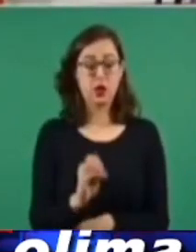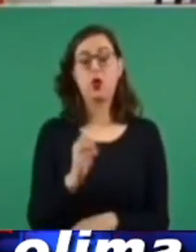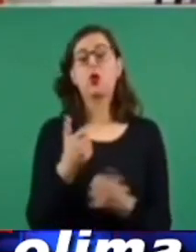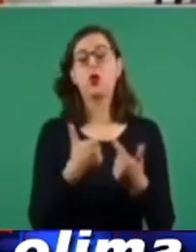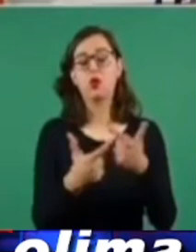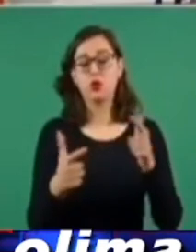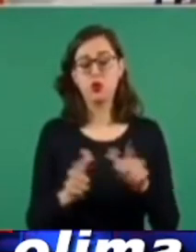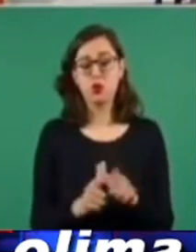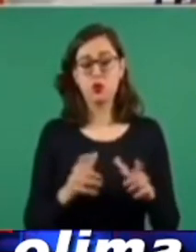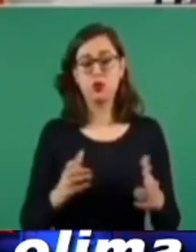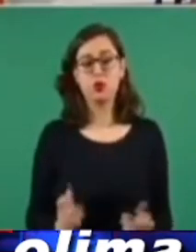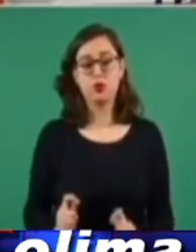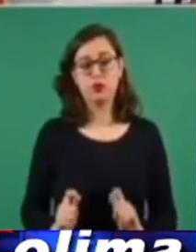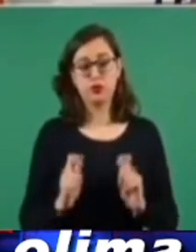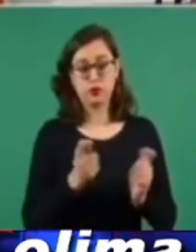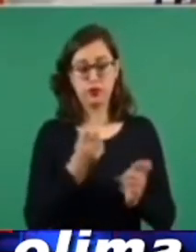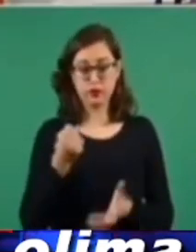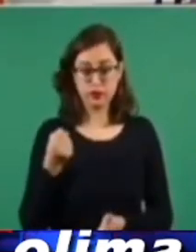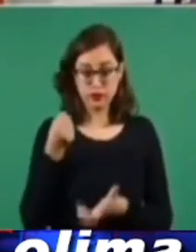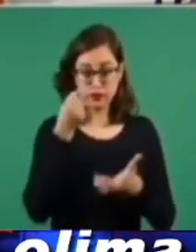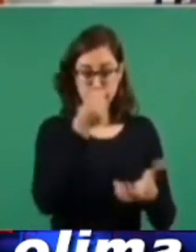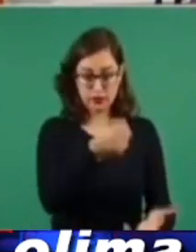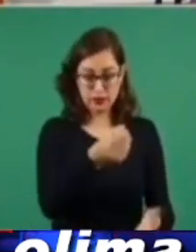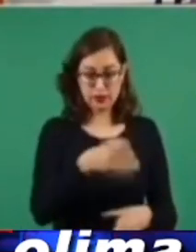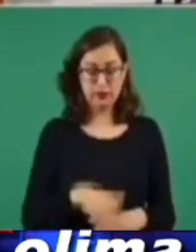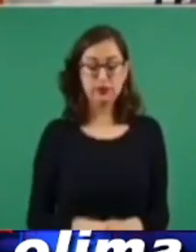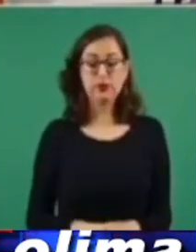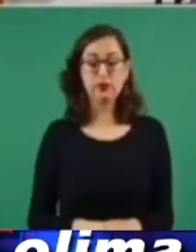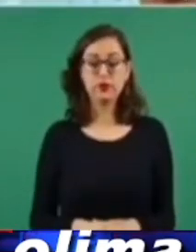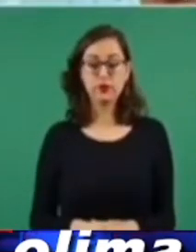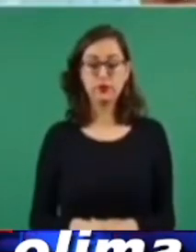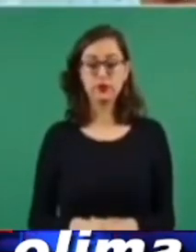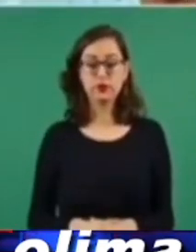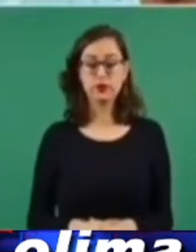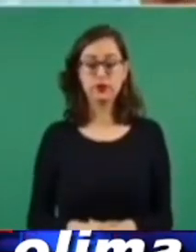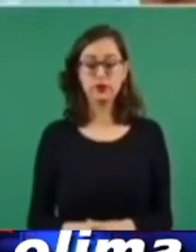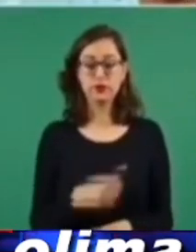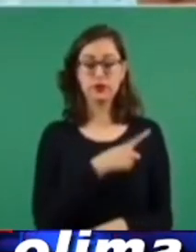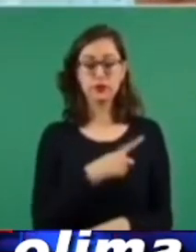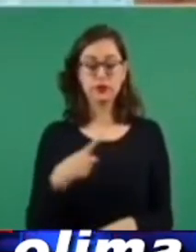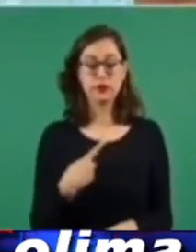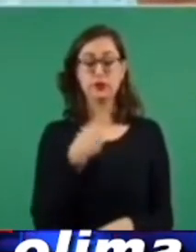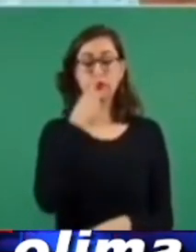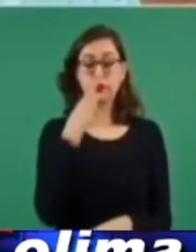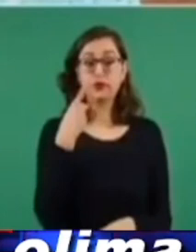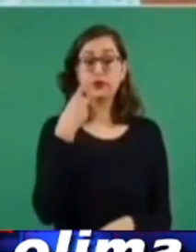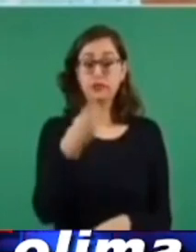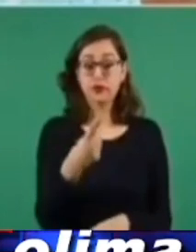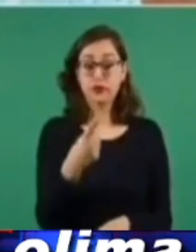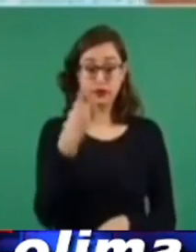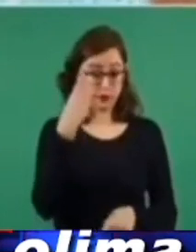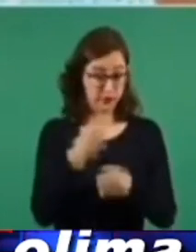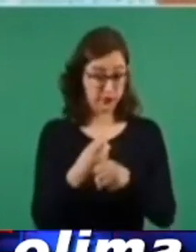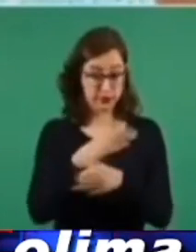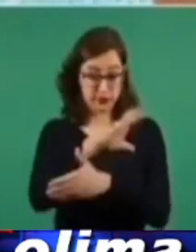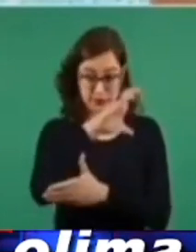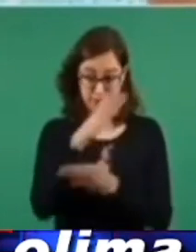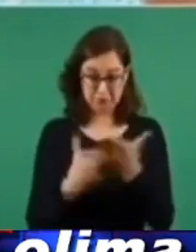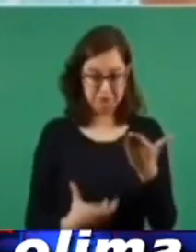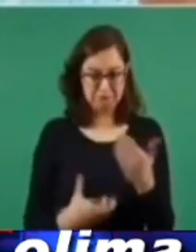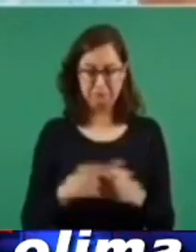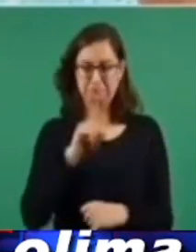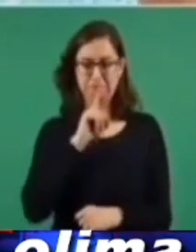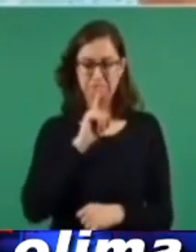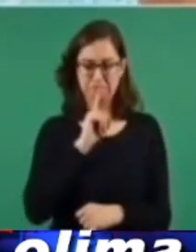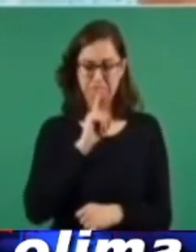terminó transfiriéndose los recursos. Cabe señalar que no es el primer caso que se tiene reportado en México de adquisición de